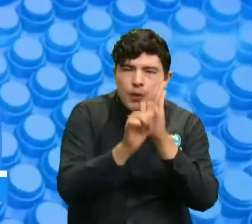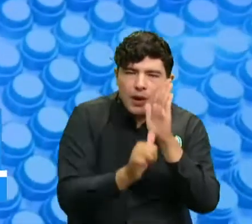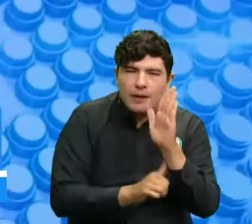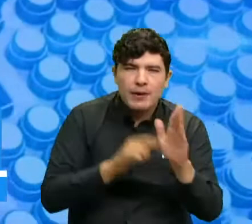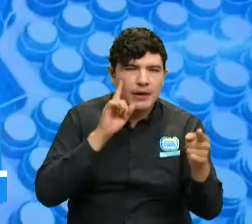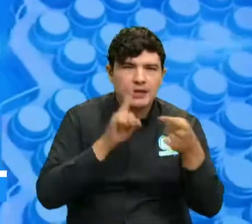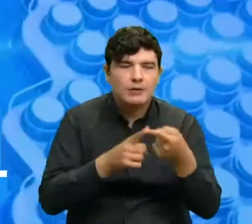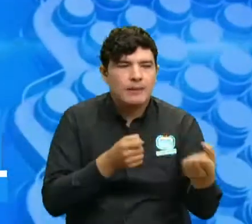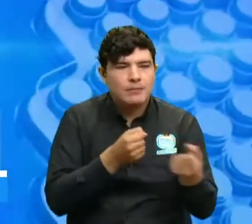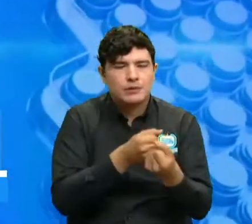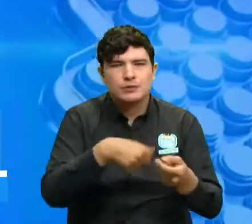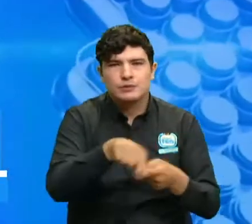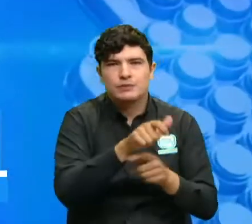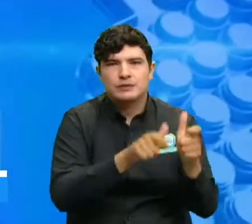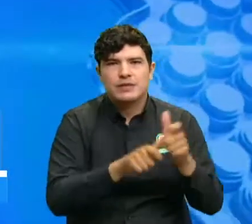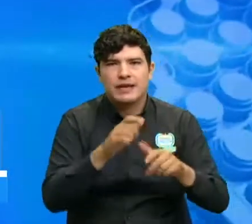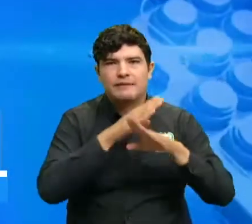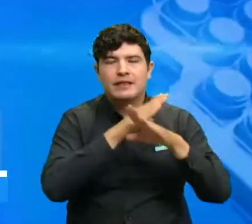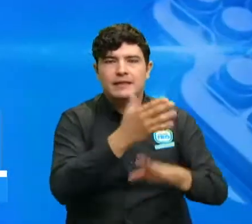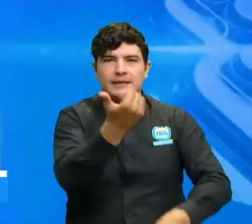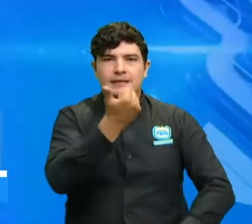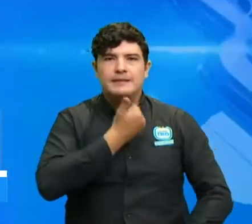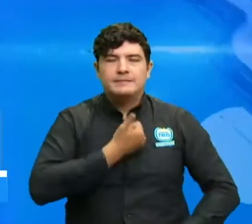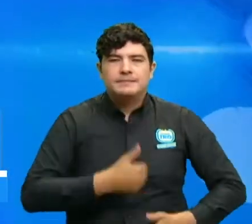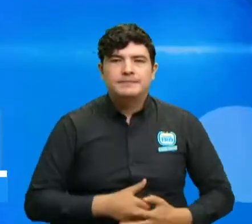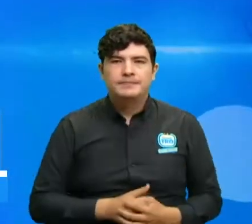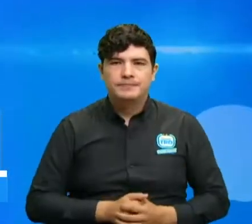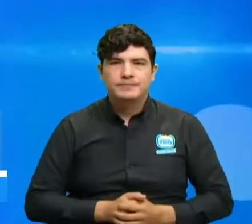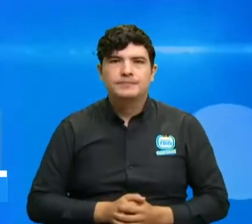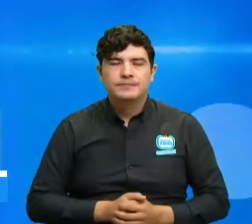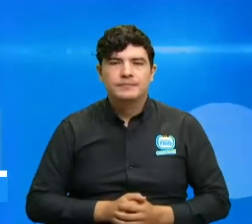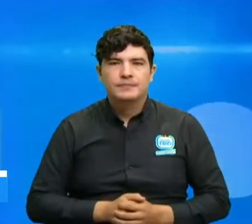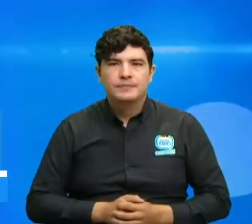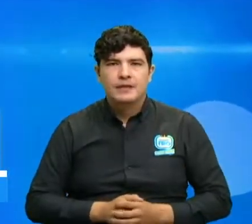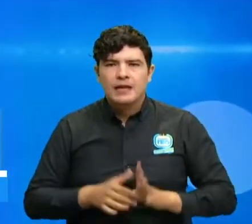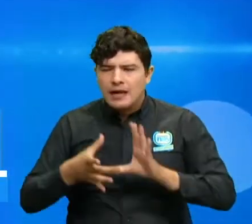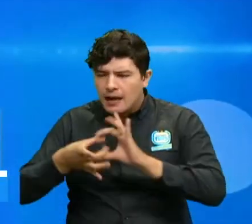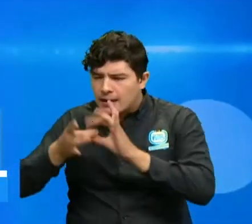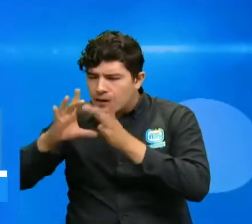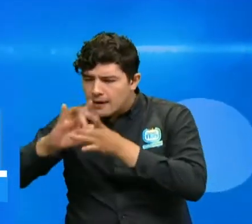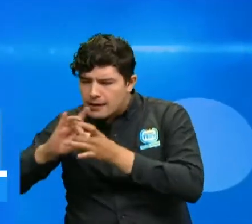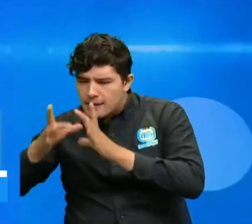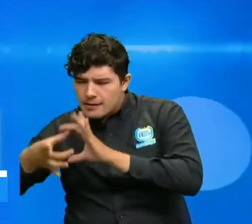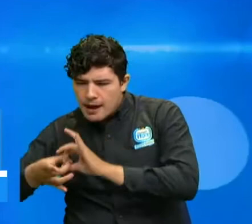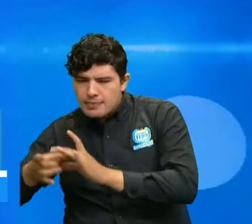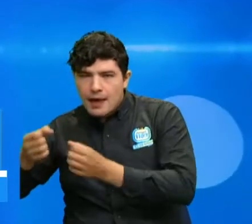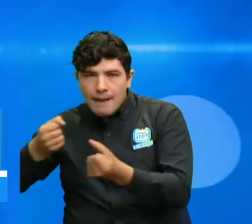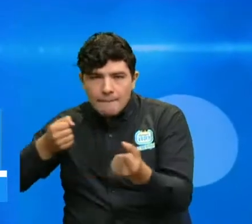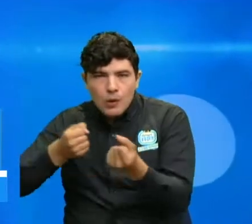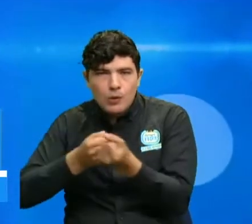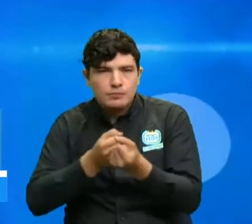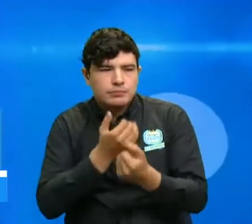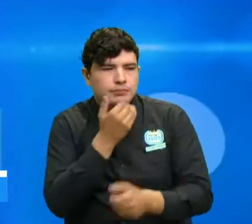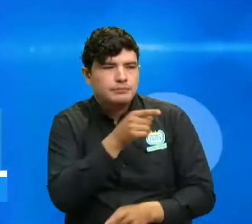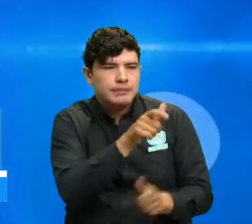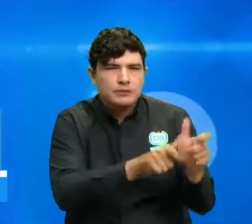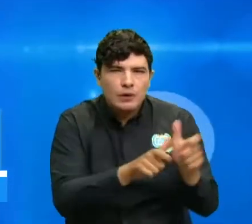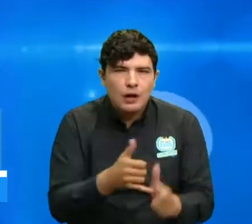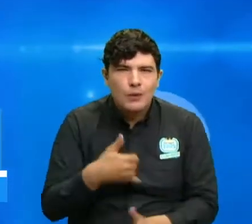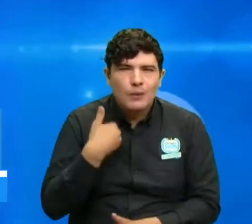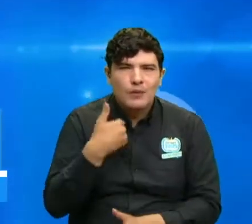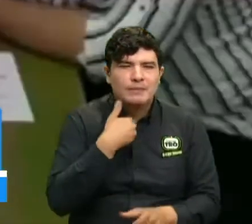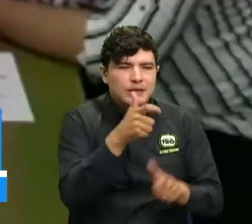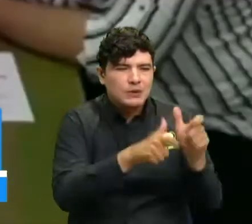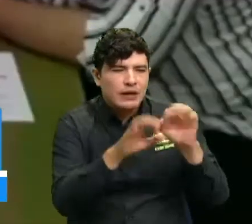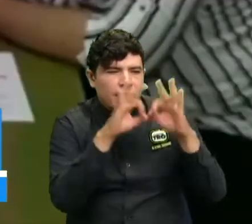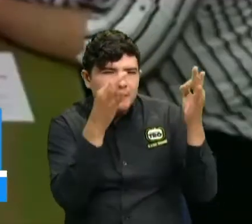atentos como comunidad, como sector educativo, como padres de familia, a cualquier individuo que puede estar pasando por una situación de